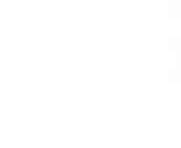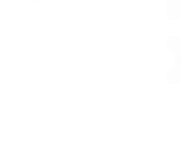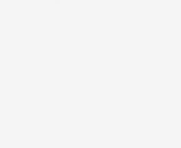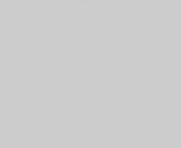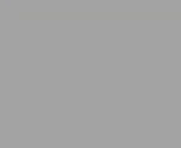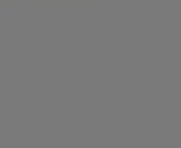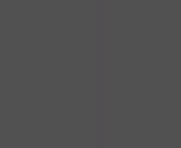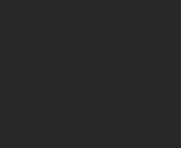el video. Gracias.